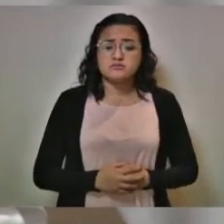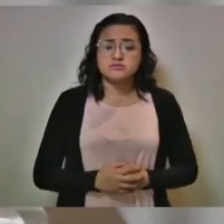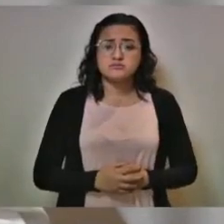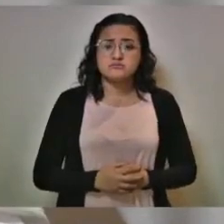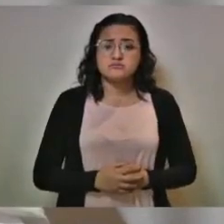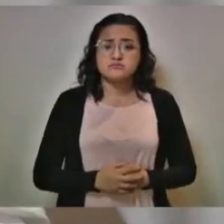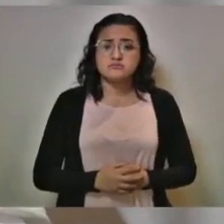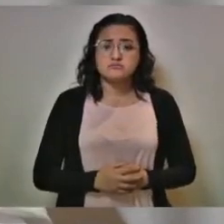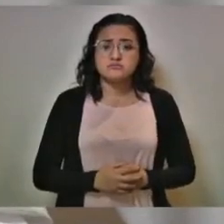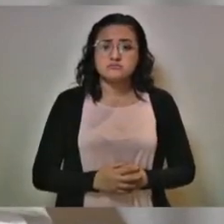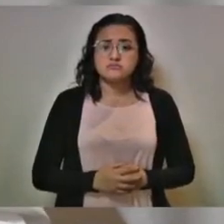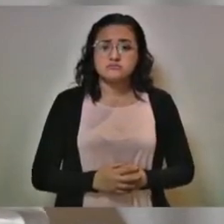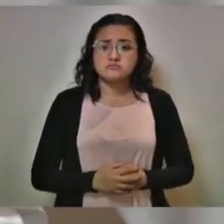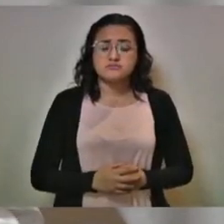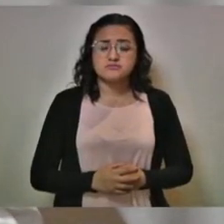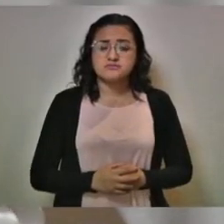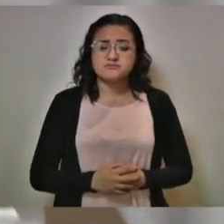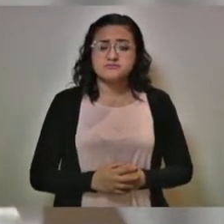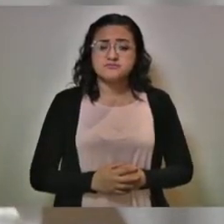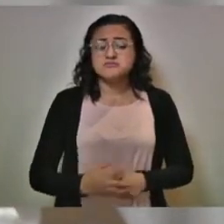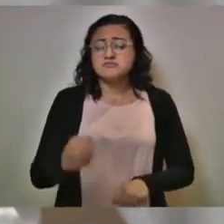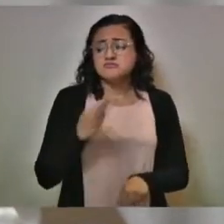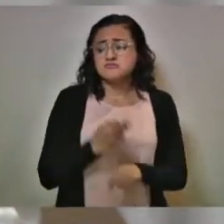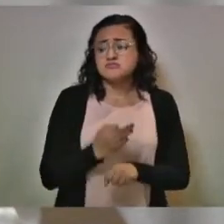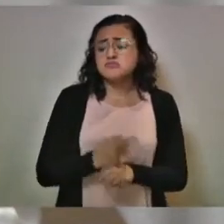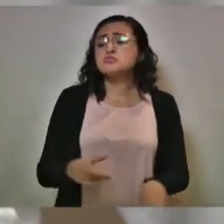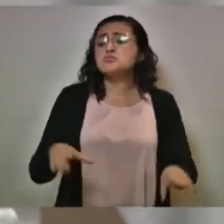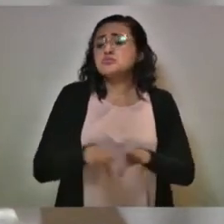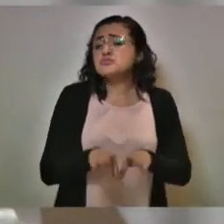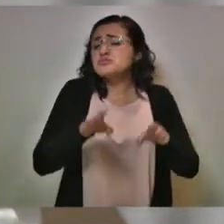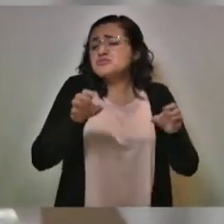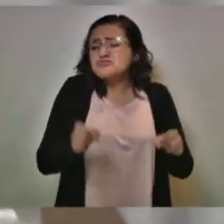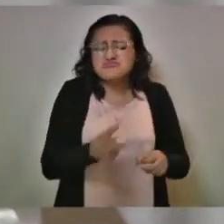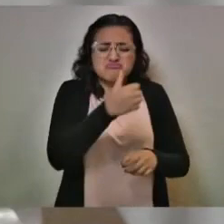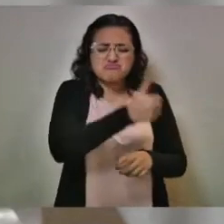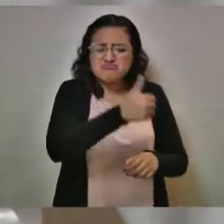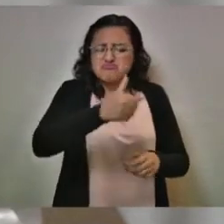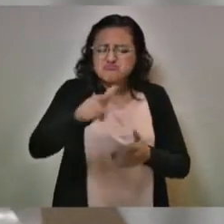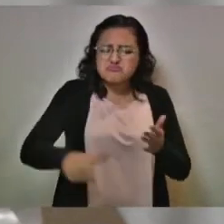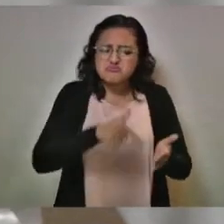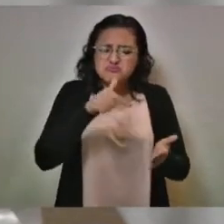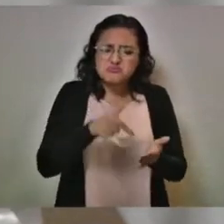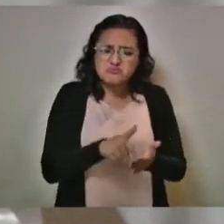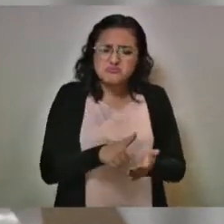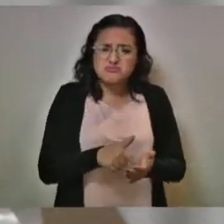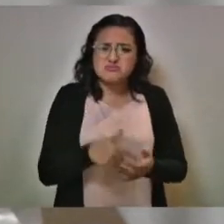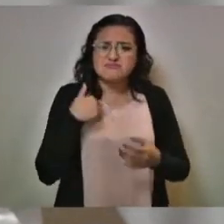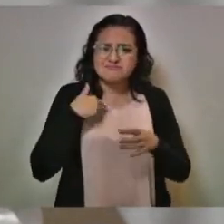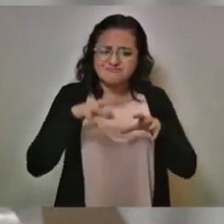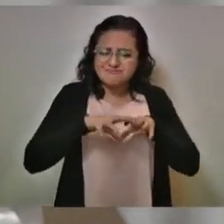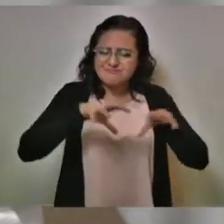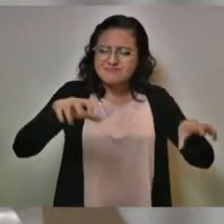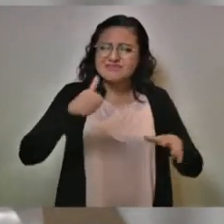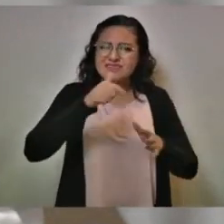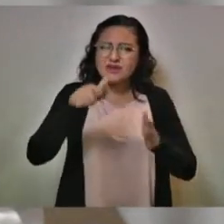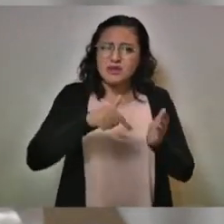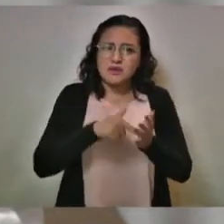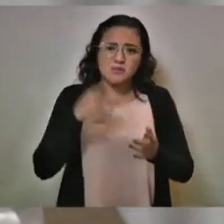Tenemos el seguimiento de cómo está en cada región del estado de las seis que establecimos